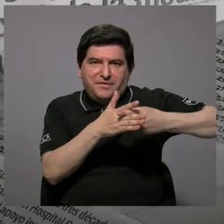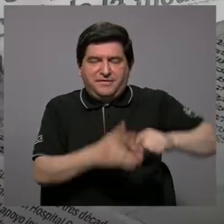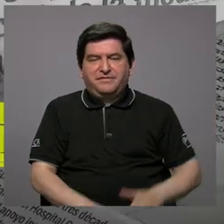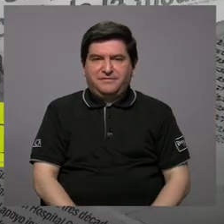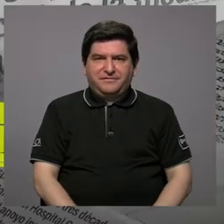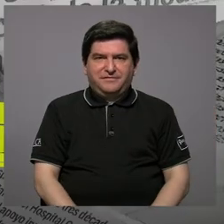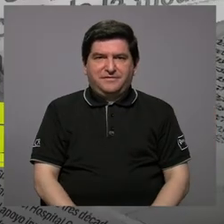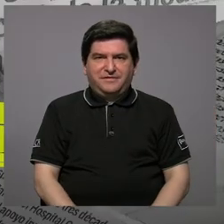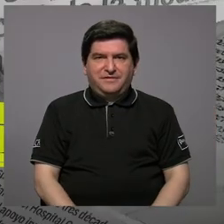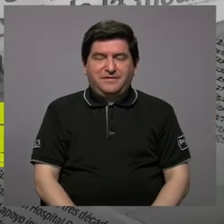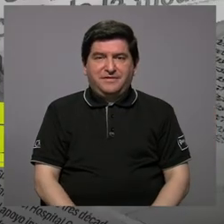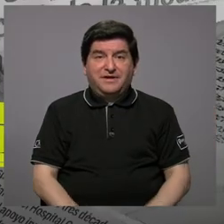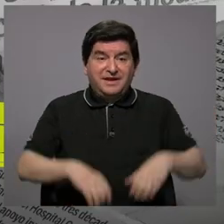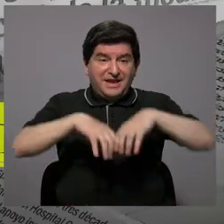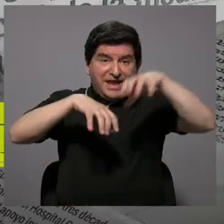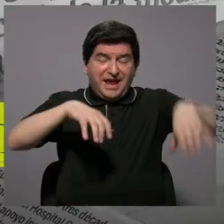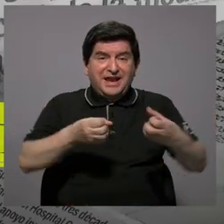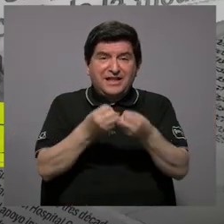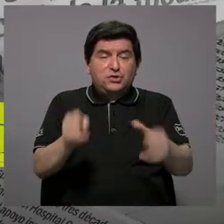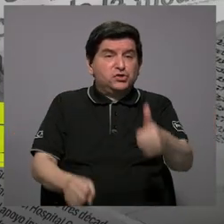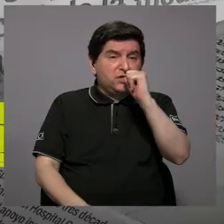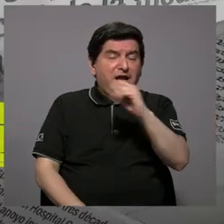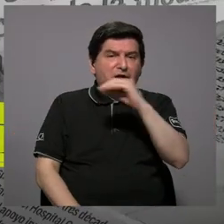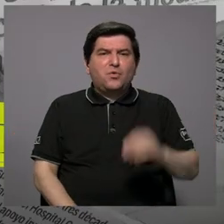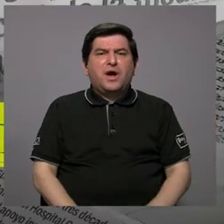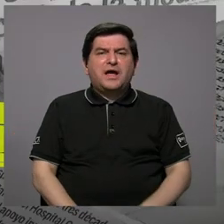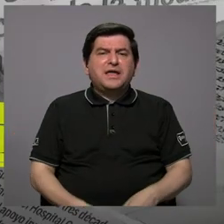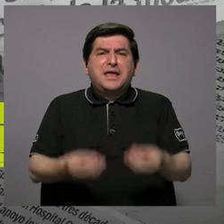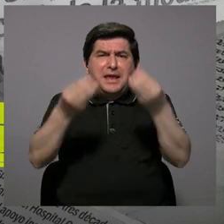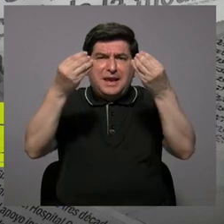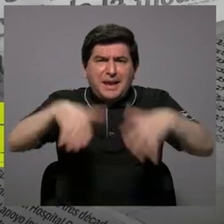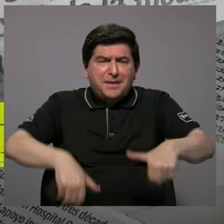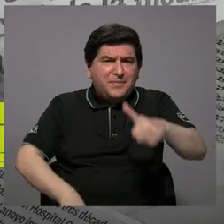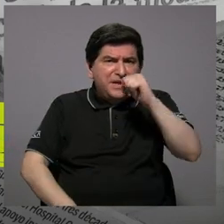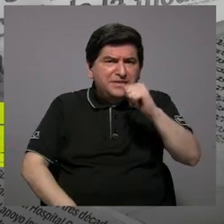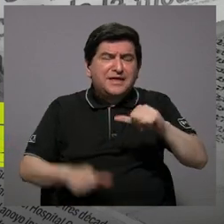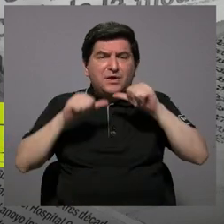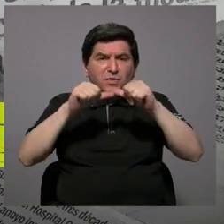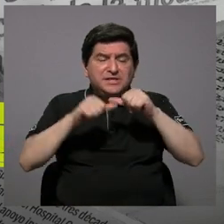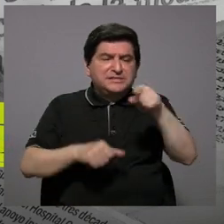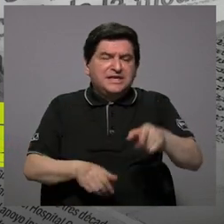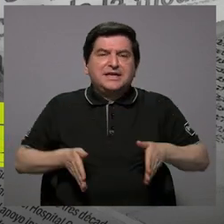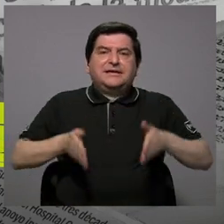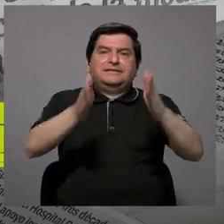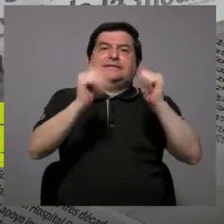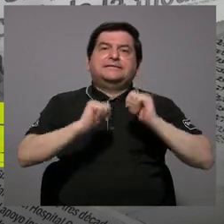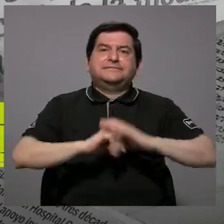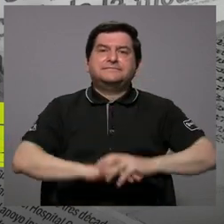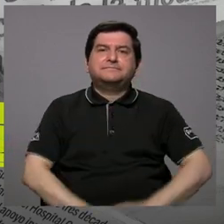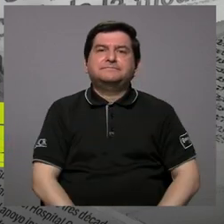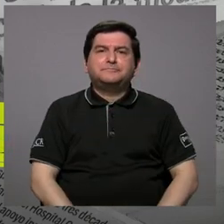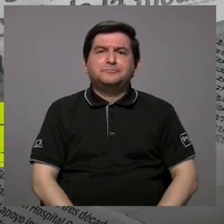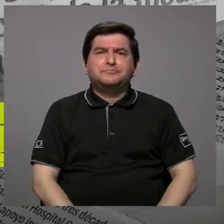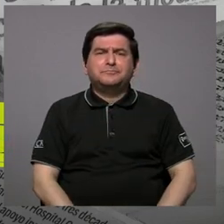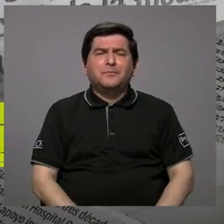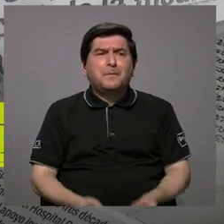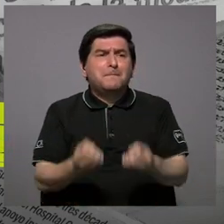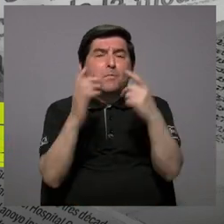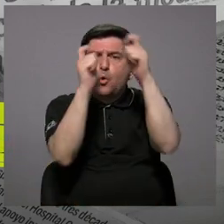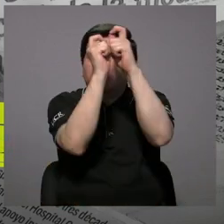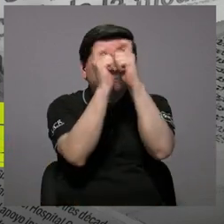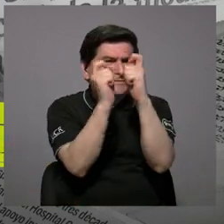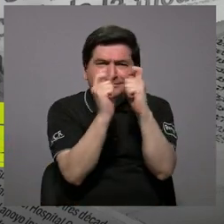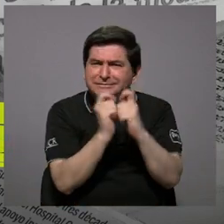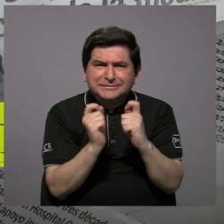agua. Y el cantón sin agua y la gran fuga continuaba todavía en la calle principal. Todavía ahí. Bueno, son muchos puntos pero